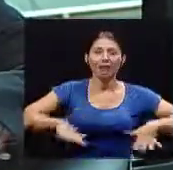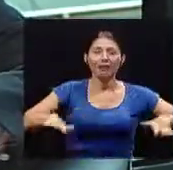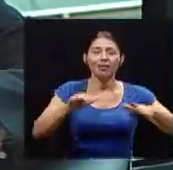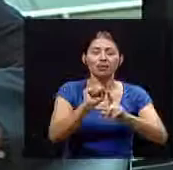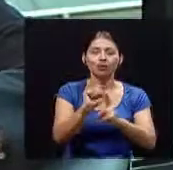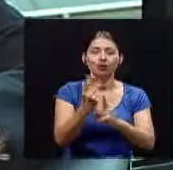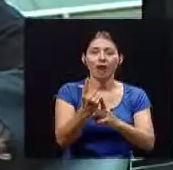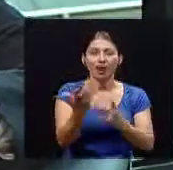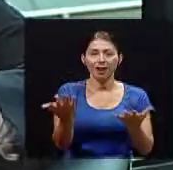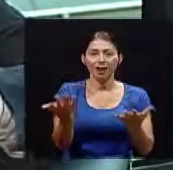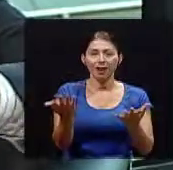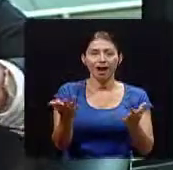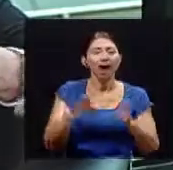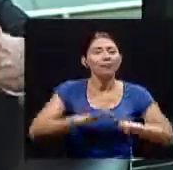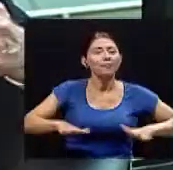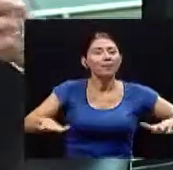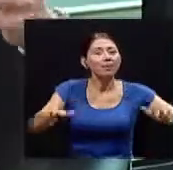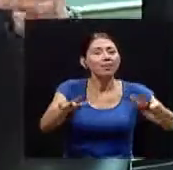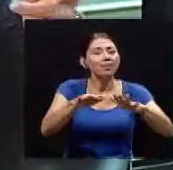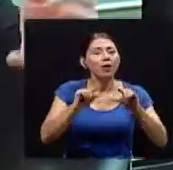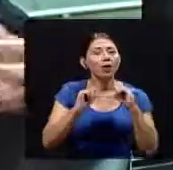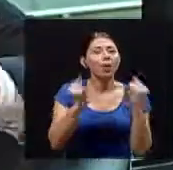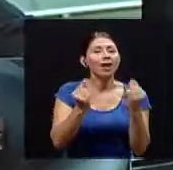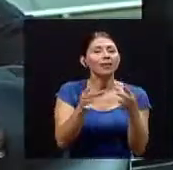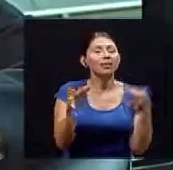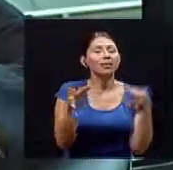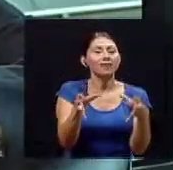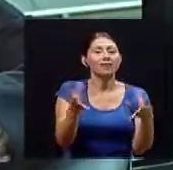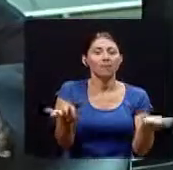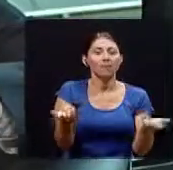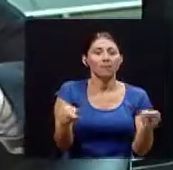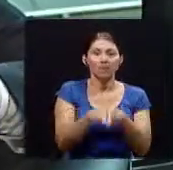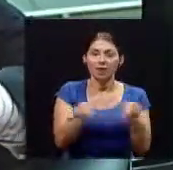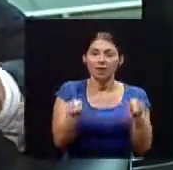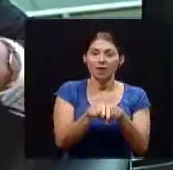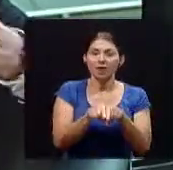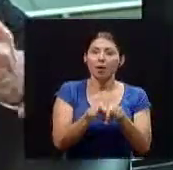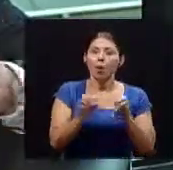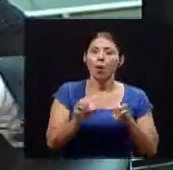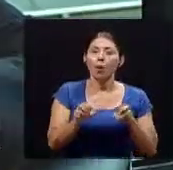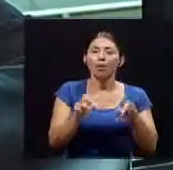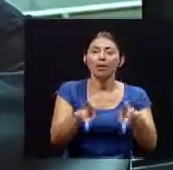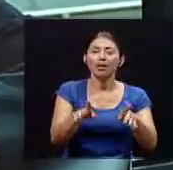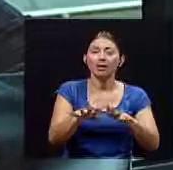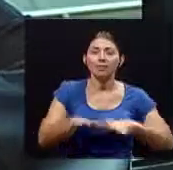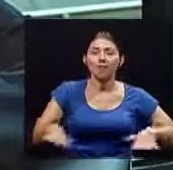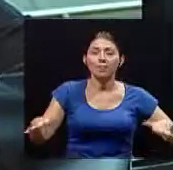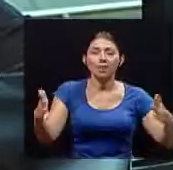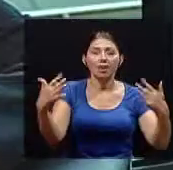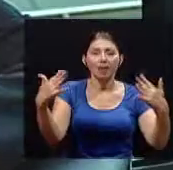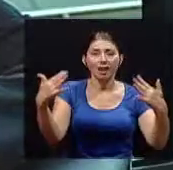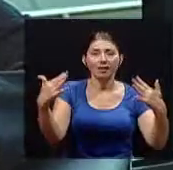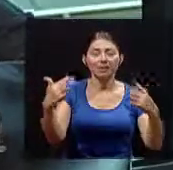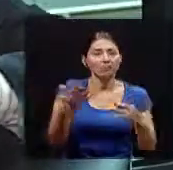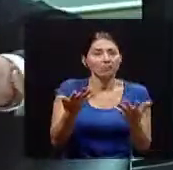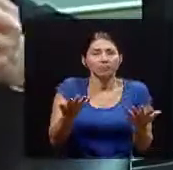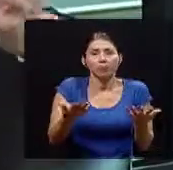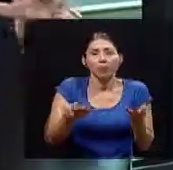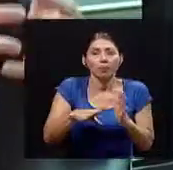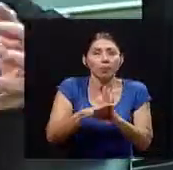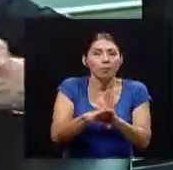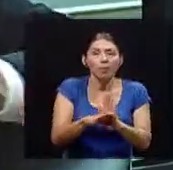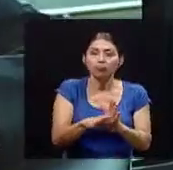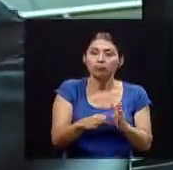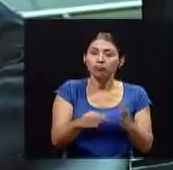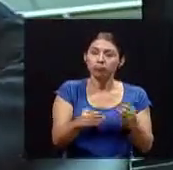social en los ambientes de tipo colectivo y también en las oportunidades ambientales que nosotros tenemos de crear